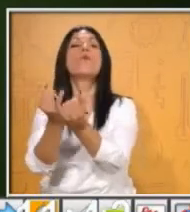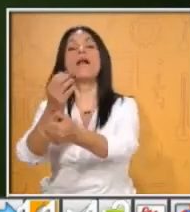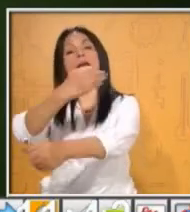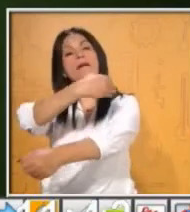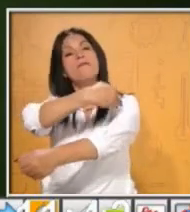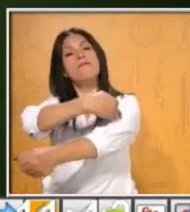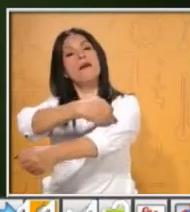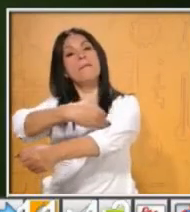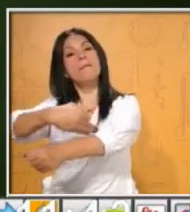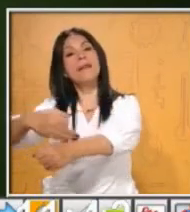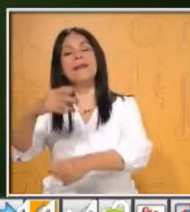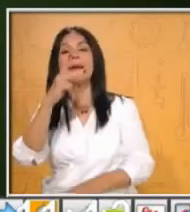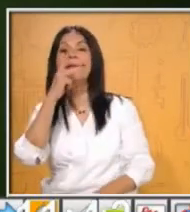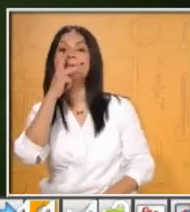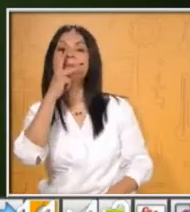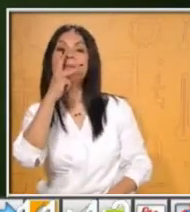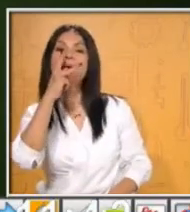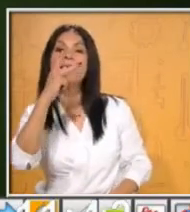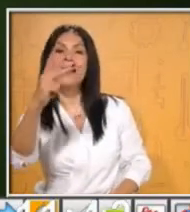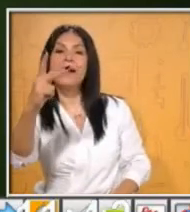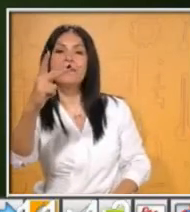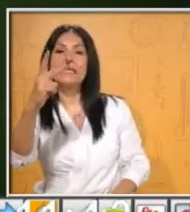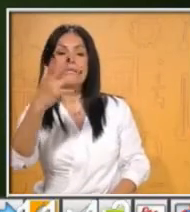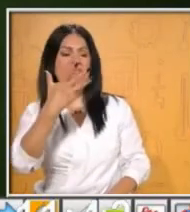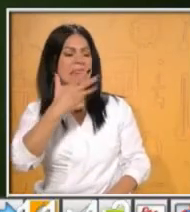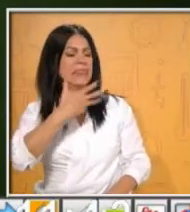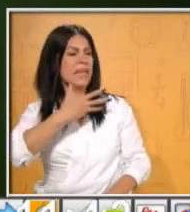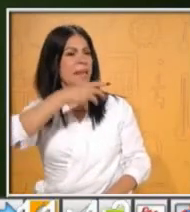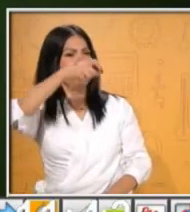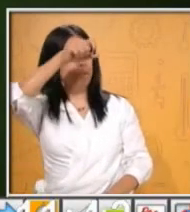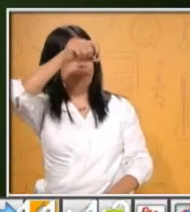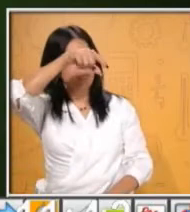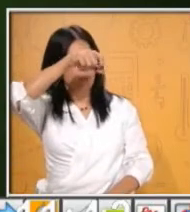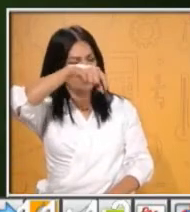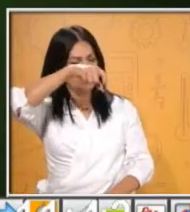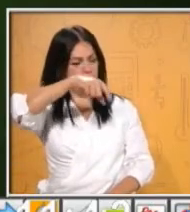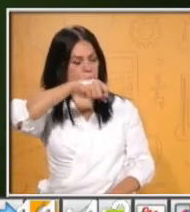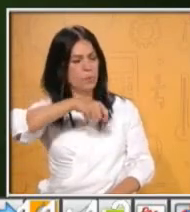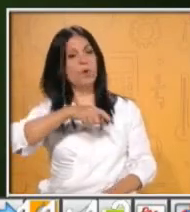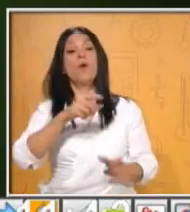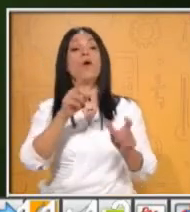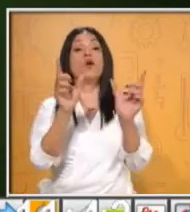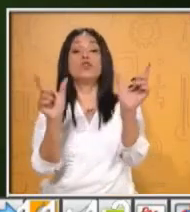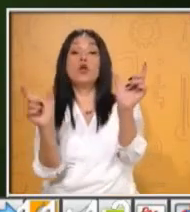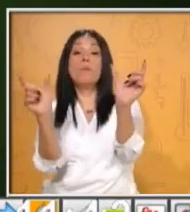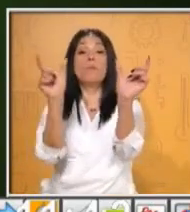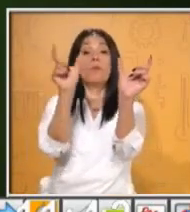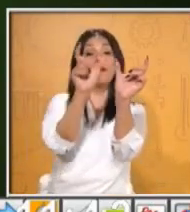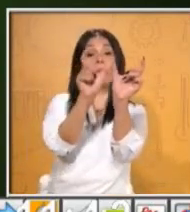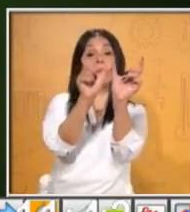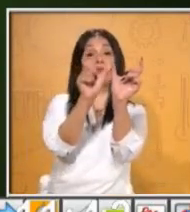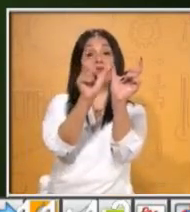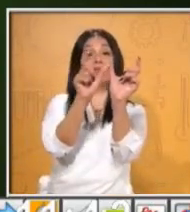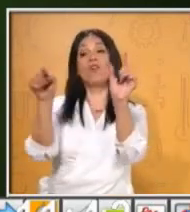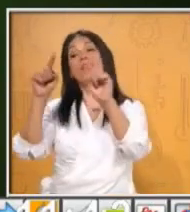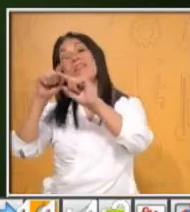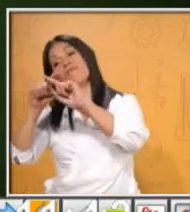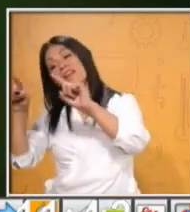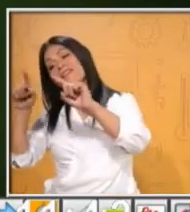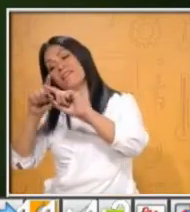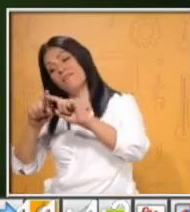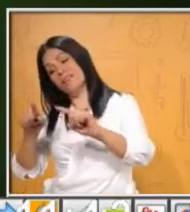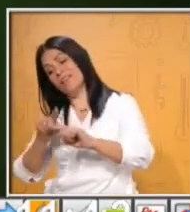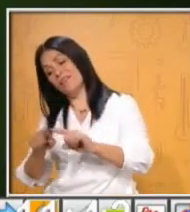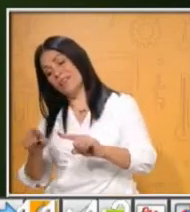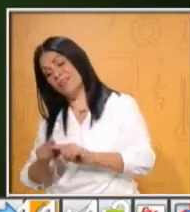conjunto de palabras que proceden de la misma base léxica o raíz. A eso le llamamos lexema. Y por